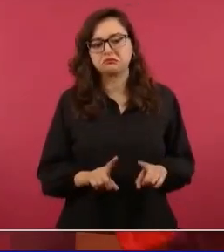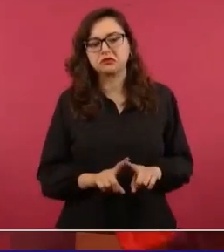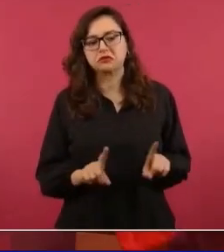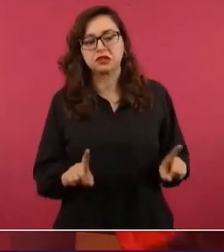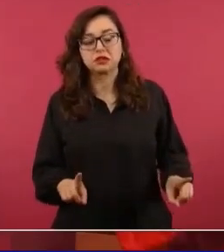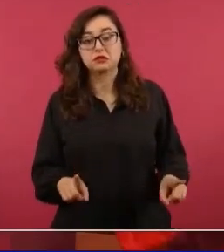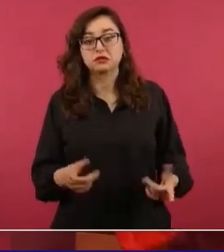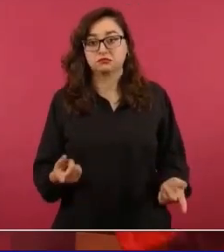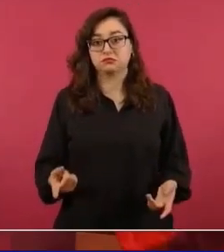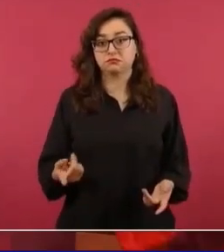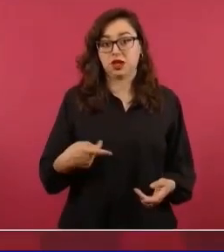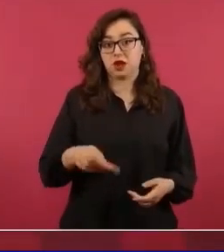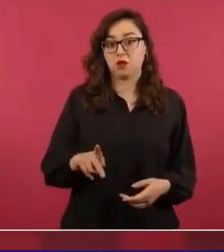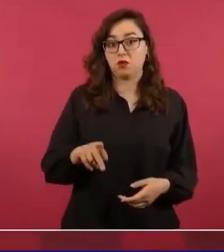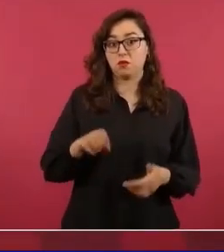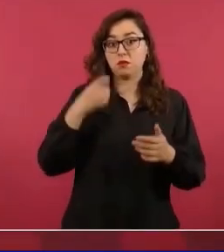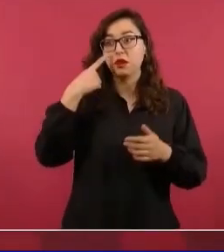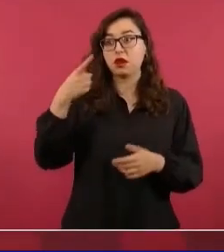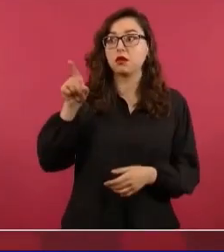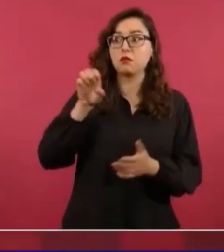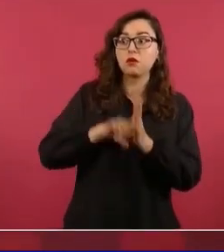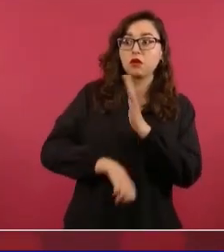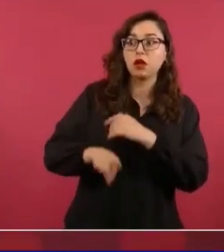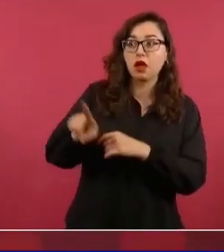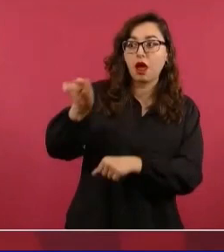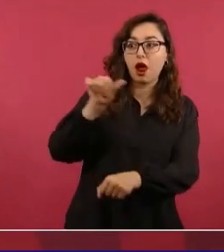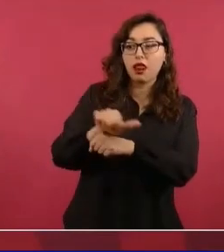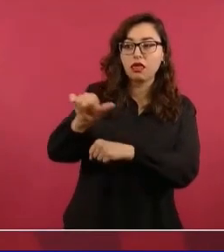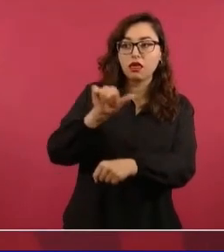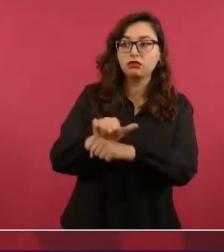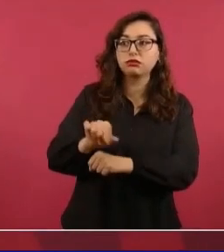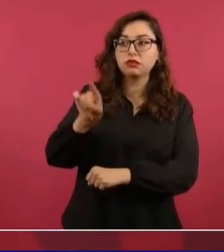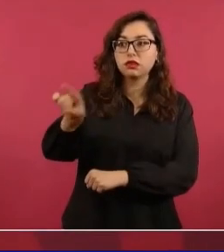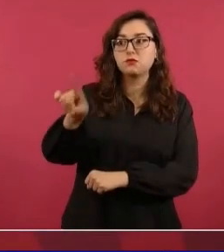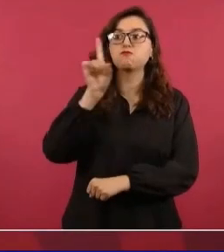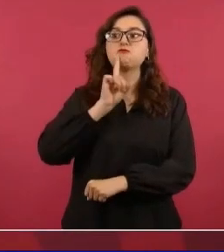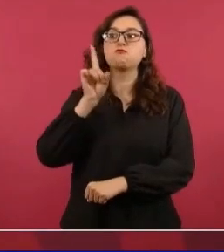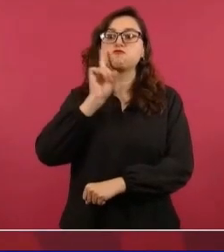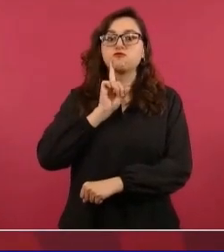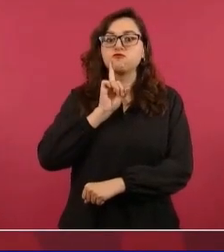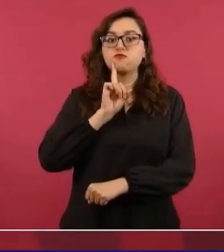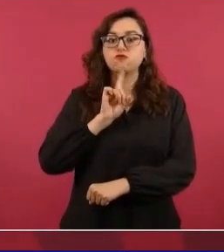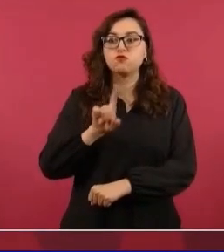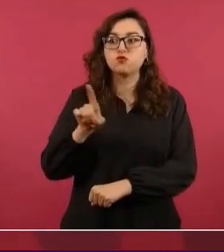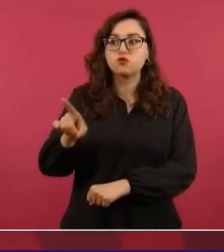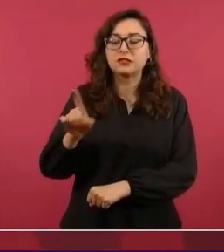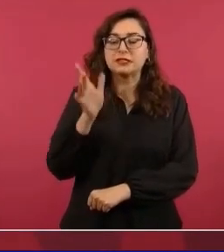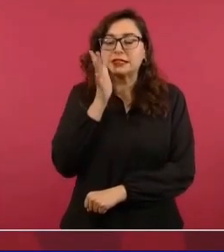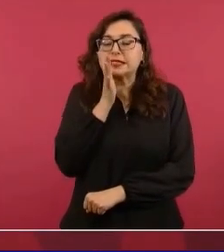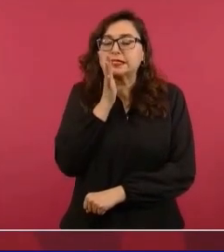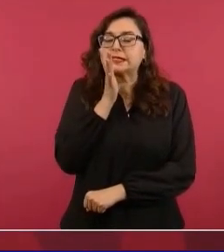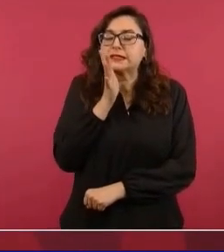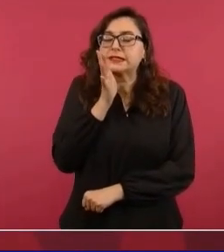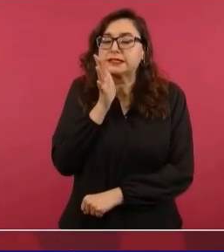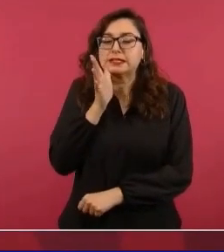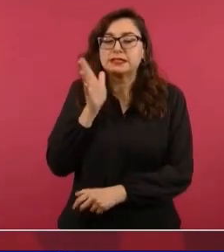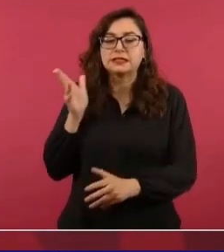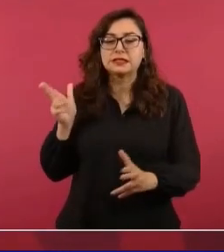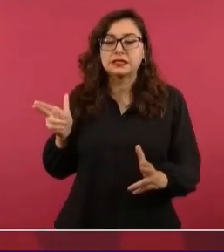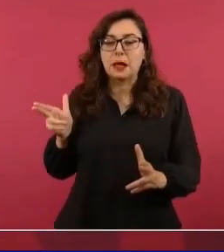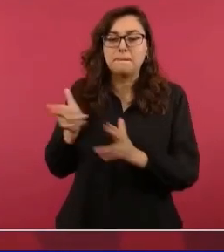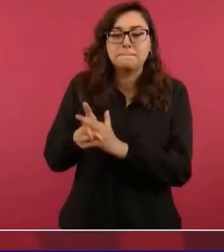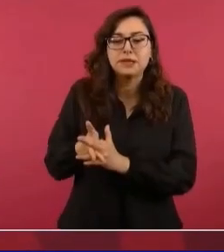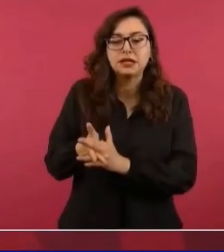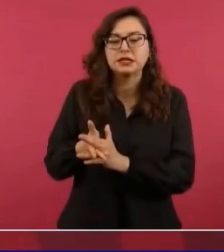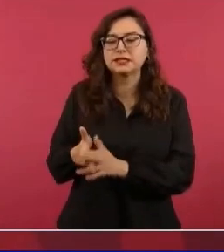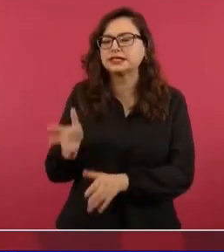se salvó Cristina